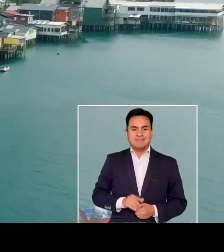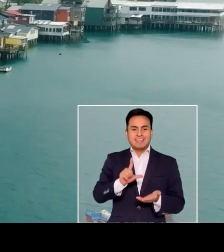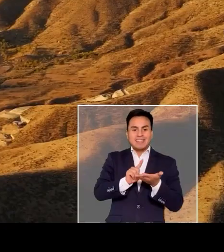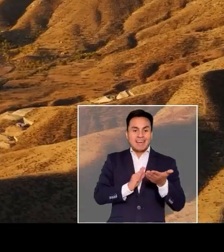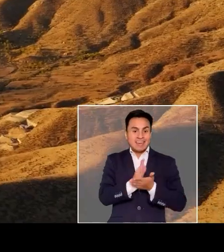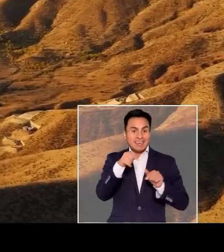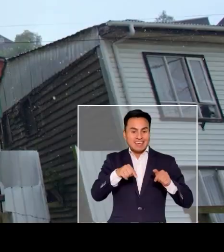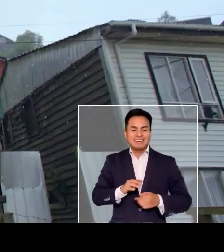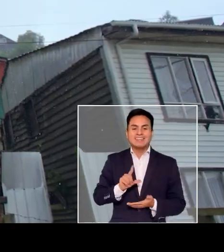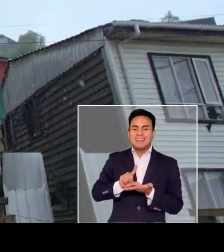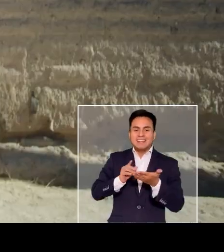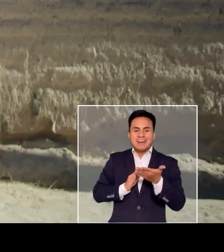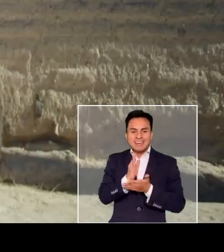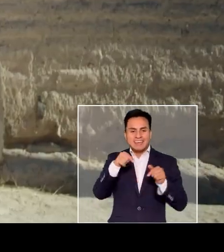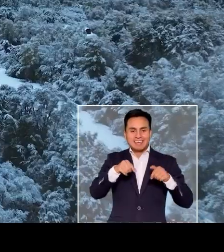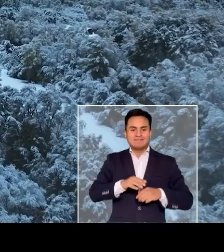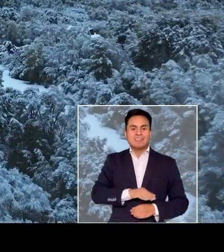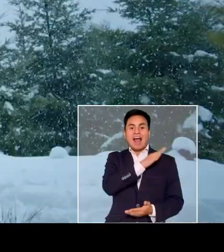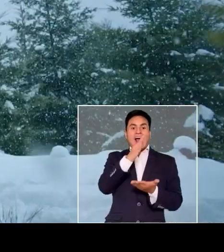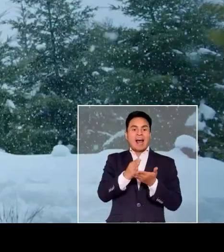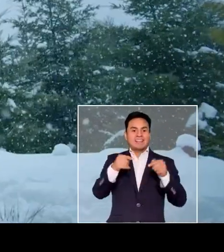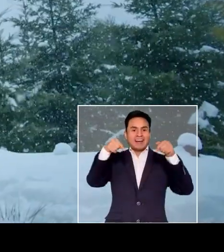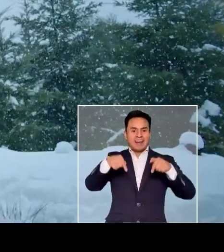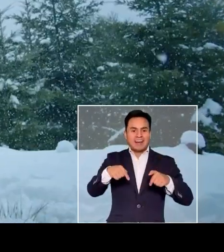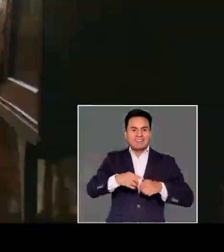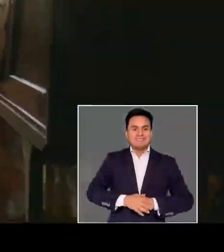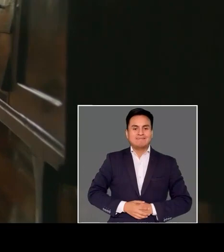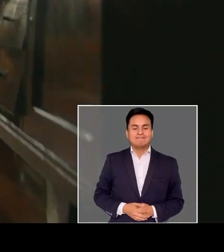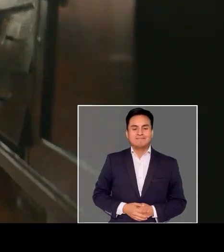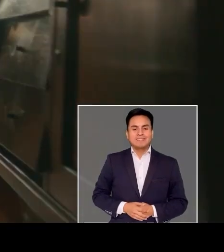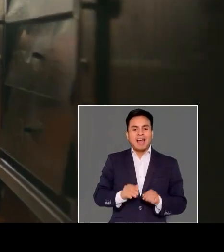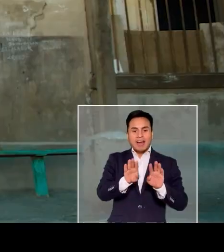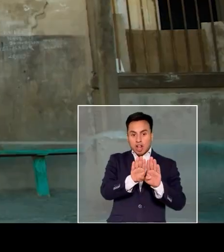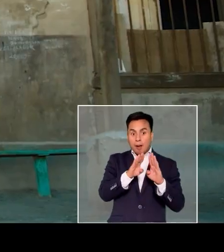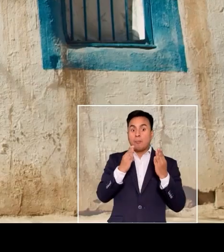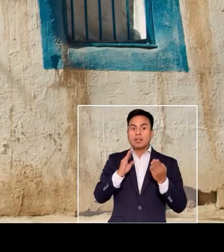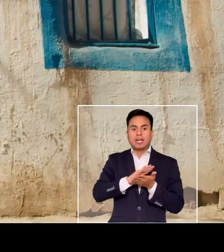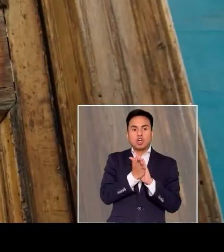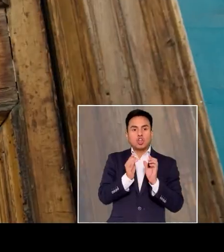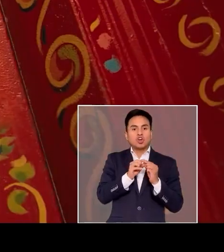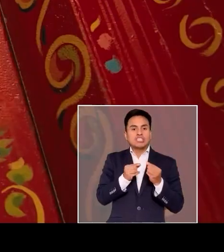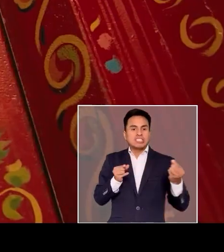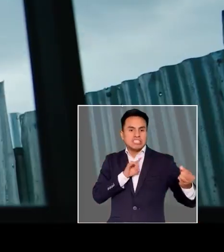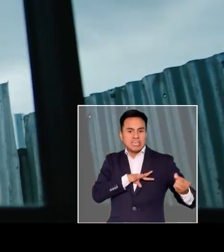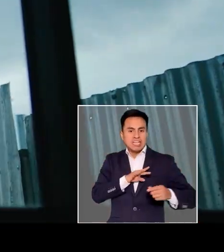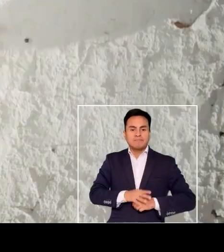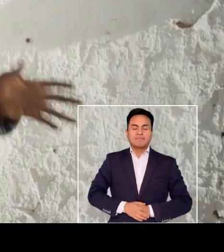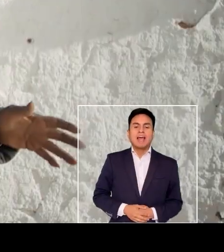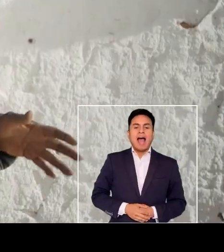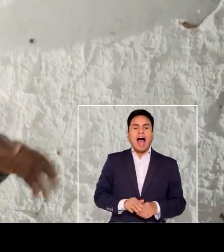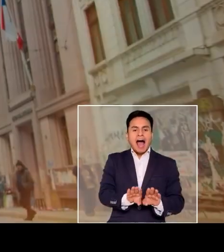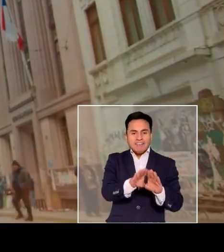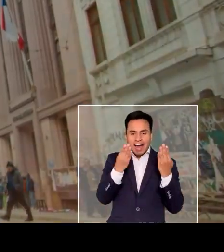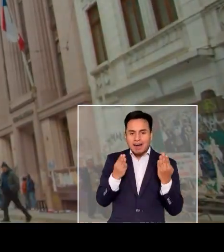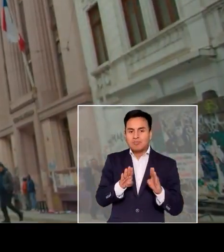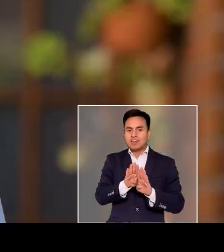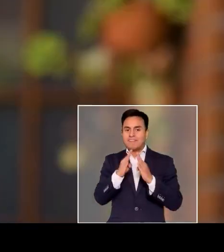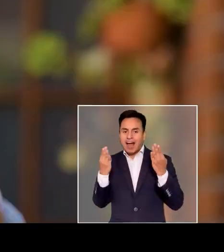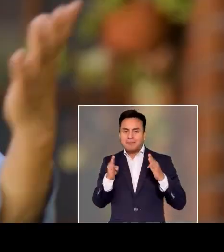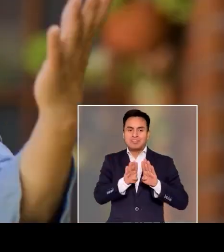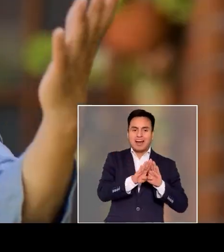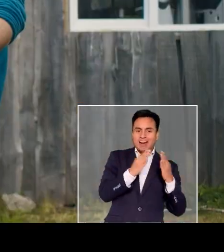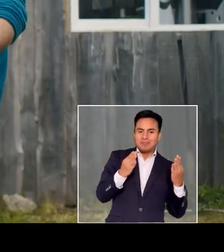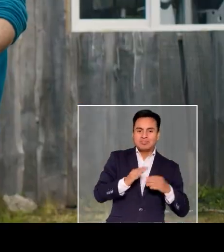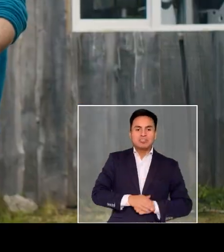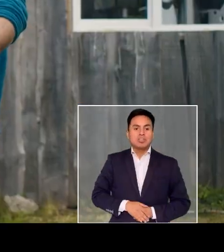Desde aquí. Desde aquí. Hasta acá. Abramos la puerta en todo Chile. Abramos. Abramos.